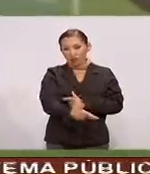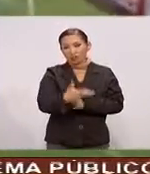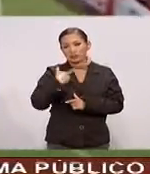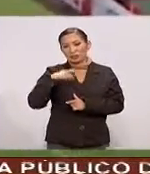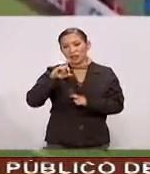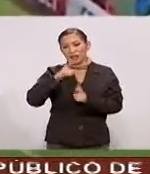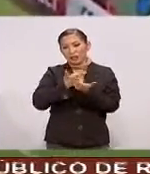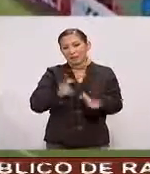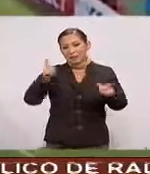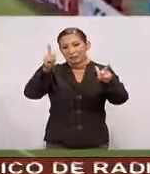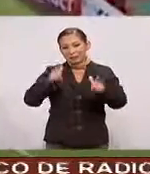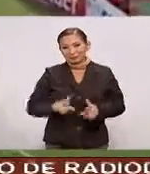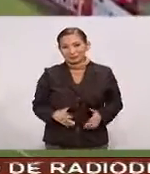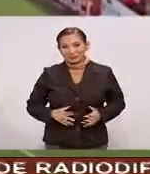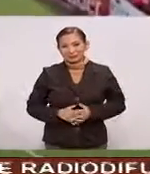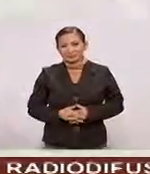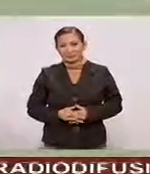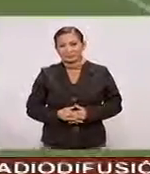De la Libertadores